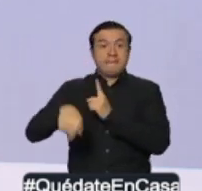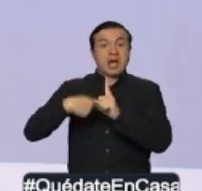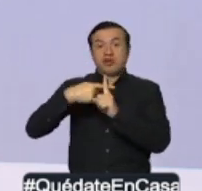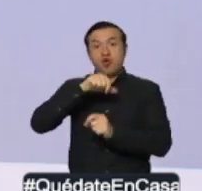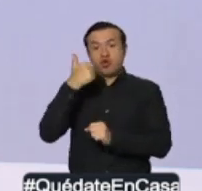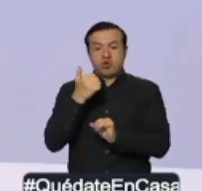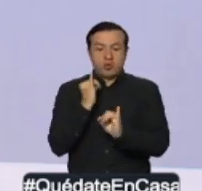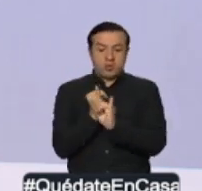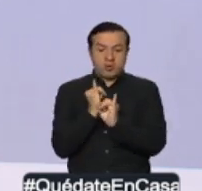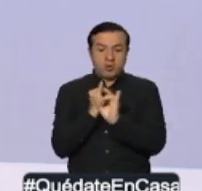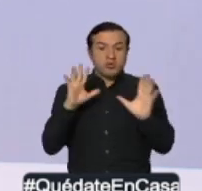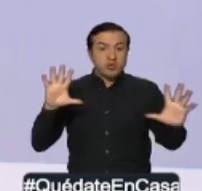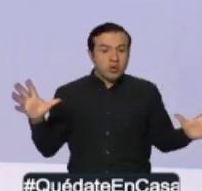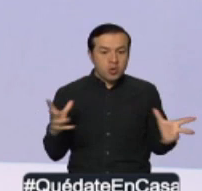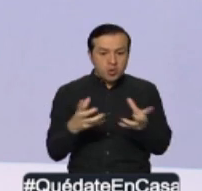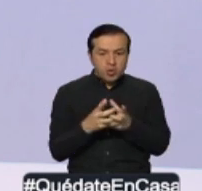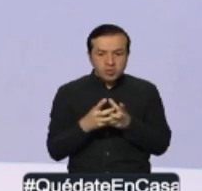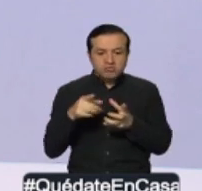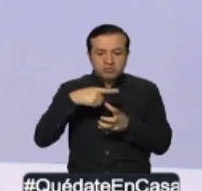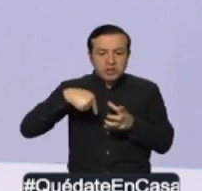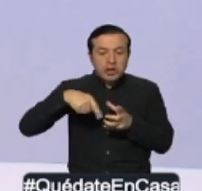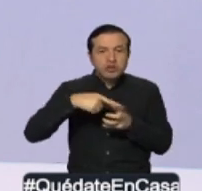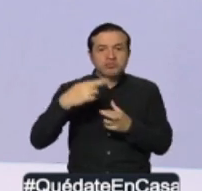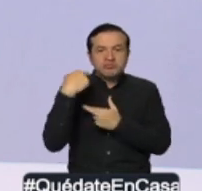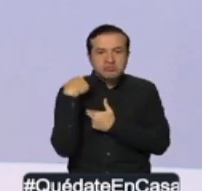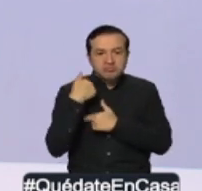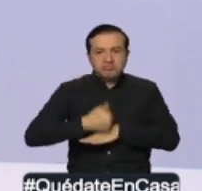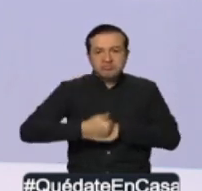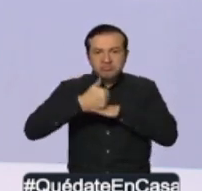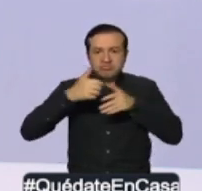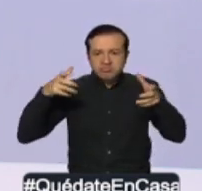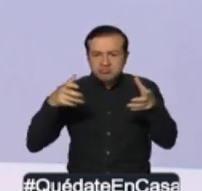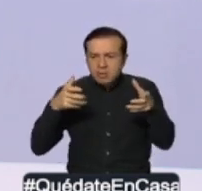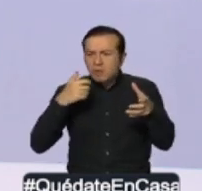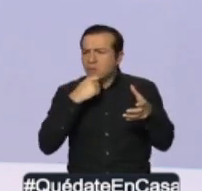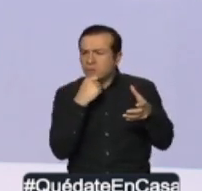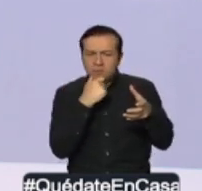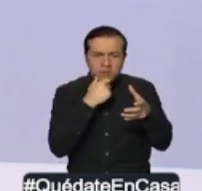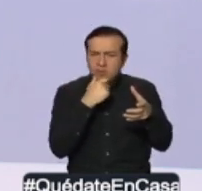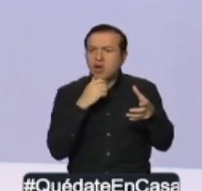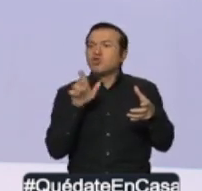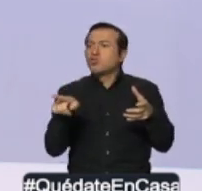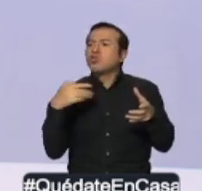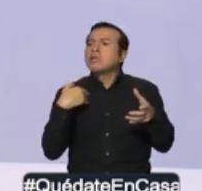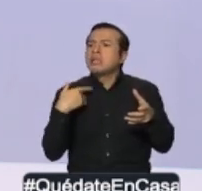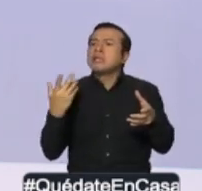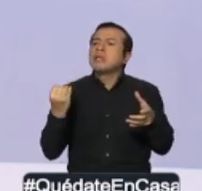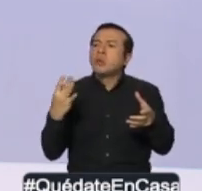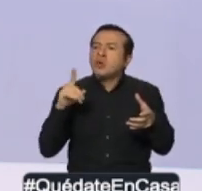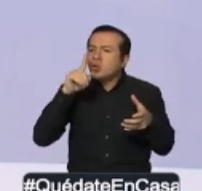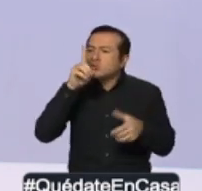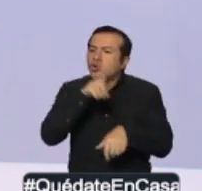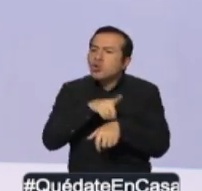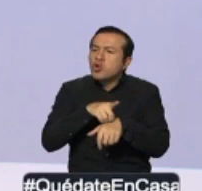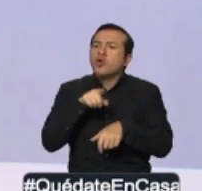consolidados en este puesto de mando. Hacemos una identificación de todo lo que tenemos, personal,